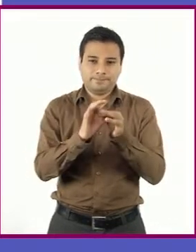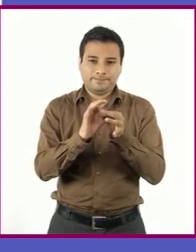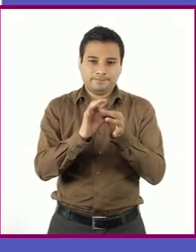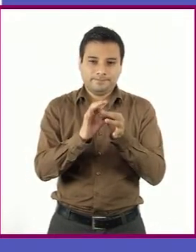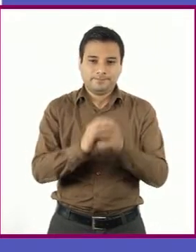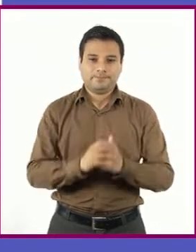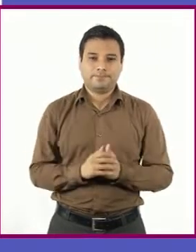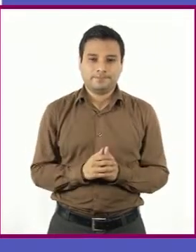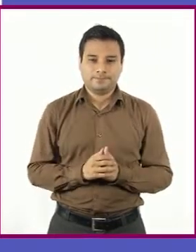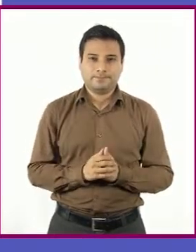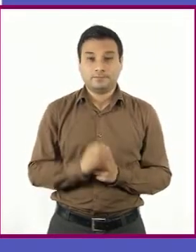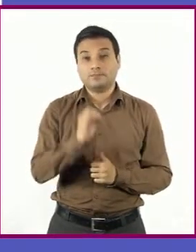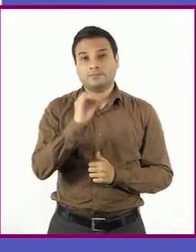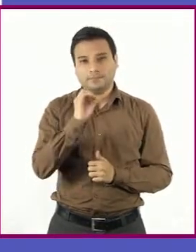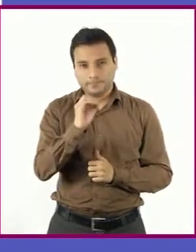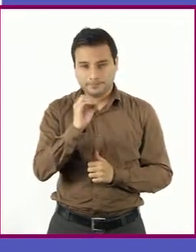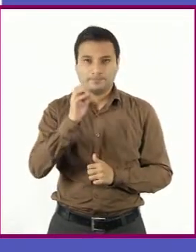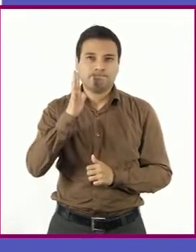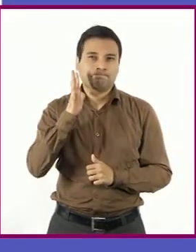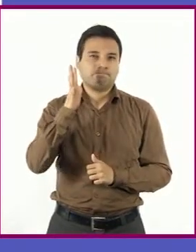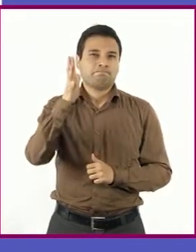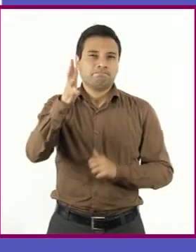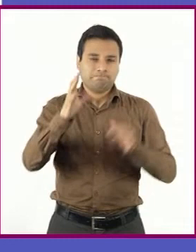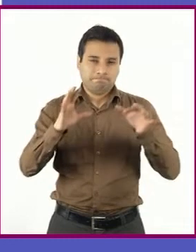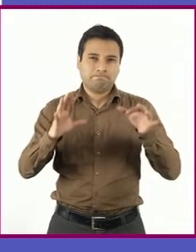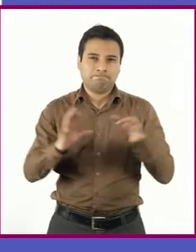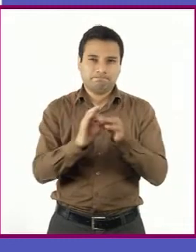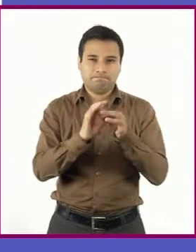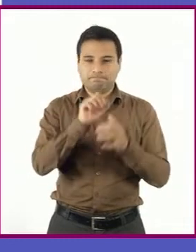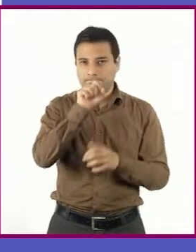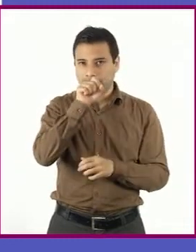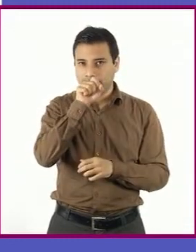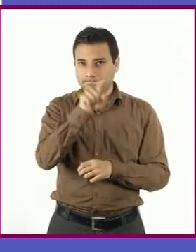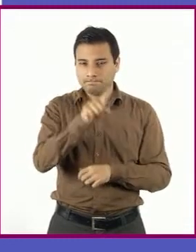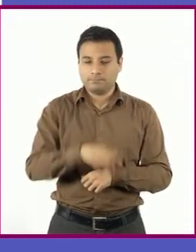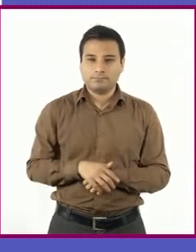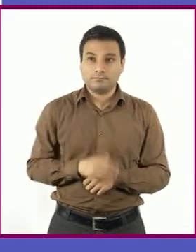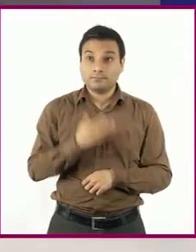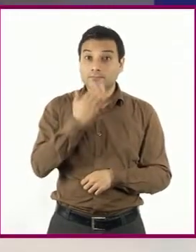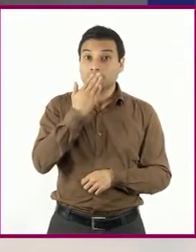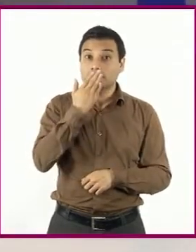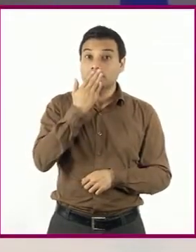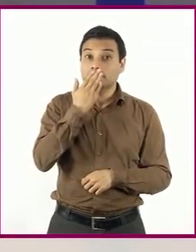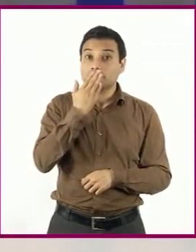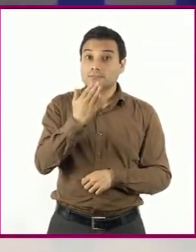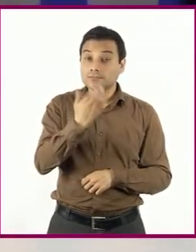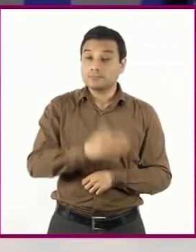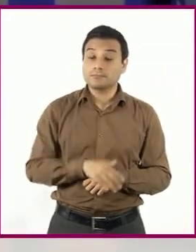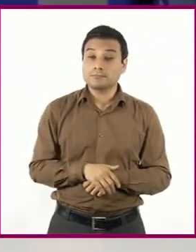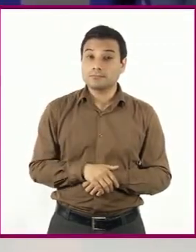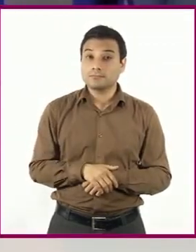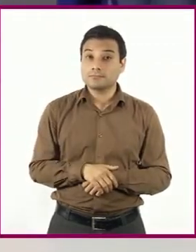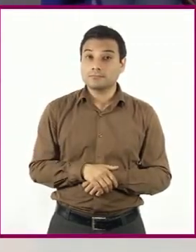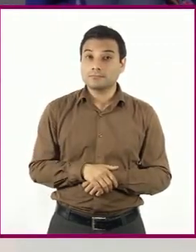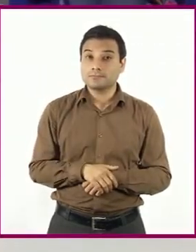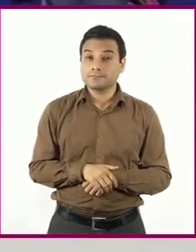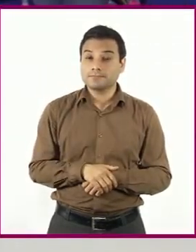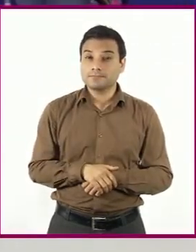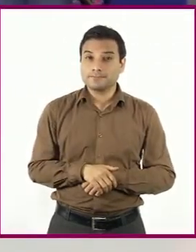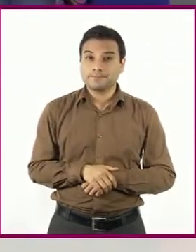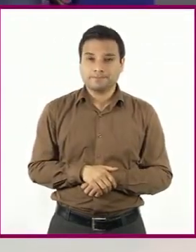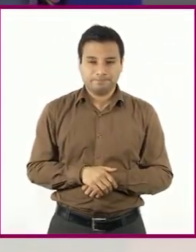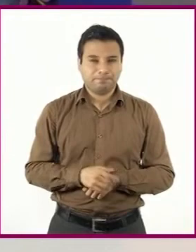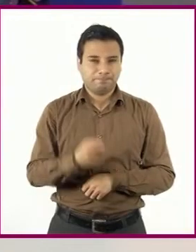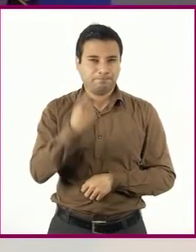incluirse con las expectativas a futuro. ¡Qué bien, profesora! Para reforzar nuestro conocimiento,